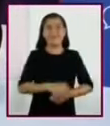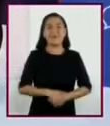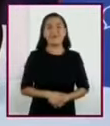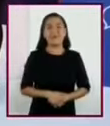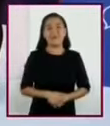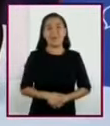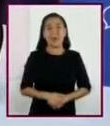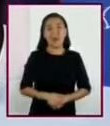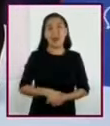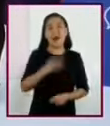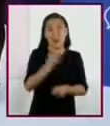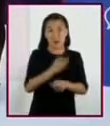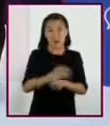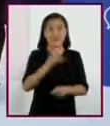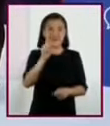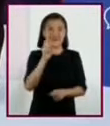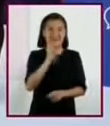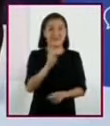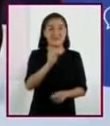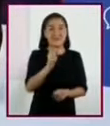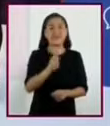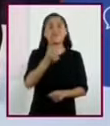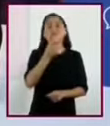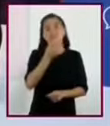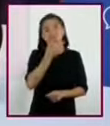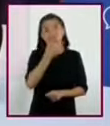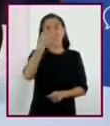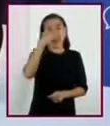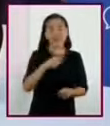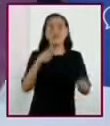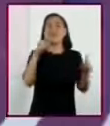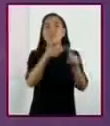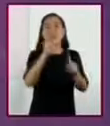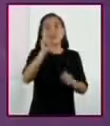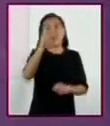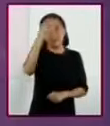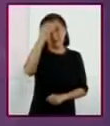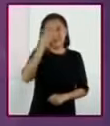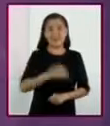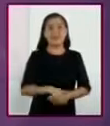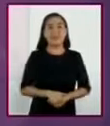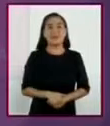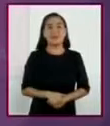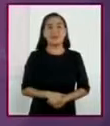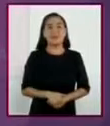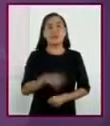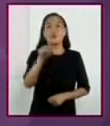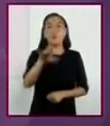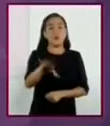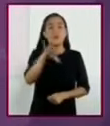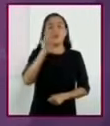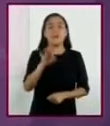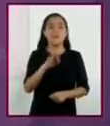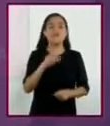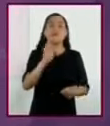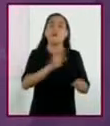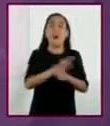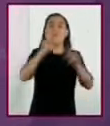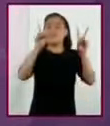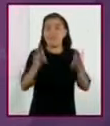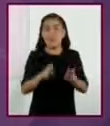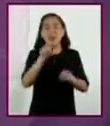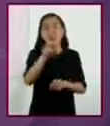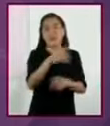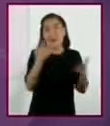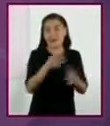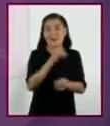A lo largo de estos minutos nos vamos a centrar en el aprendizaje esperado. Elige un tema y haz una pequeña